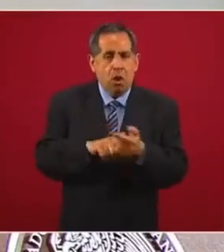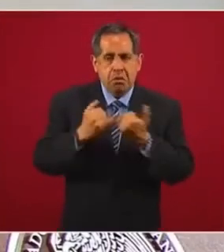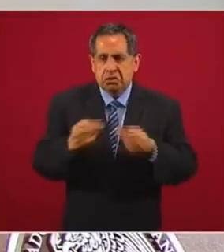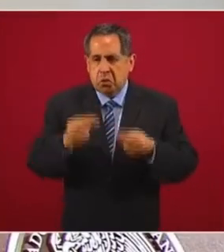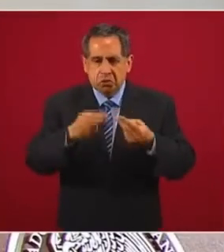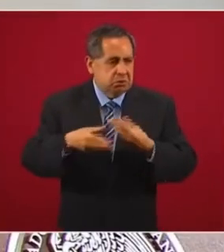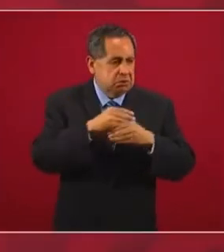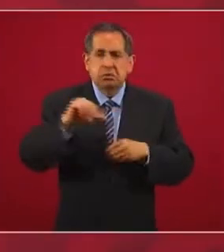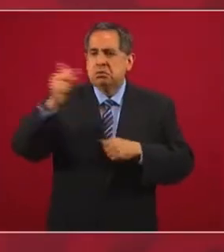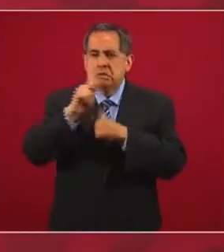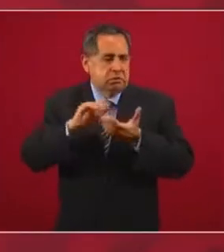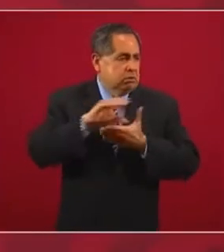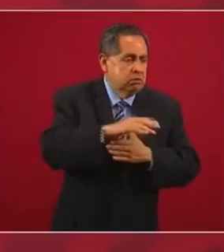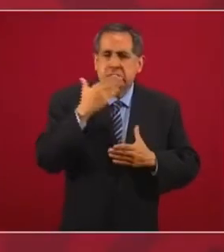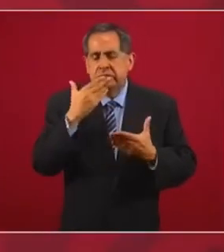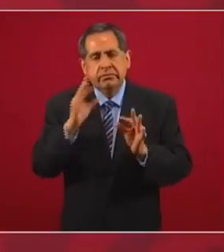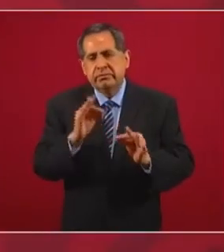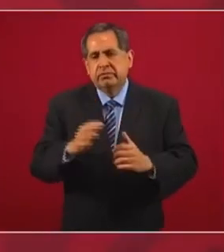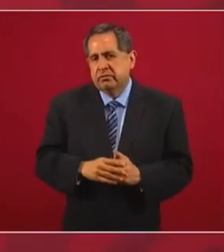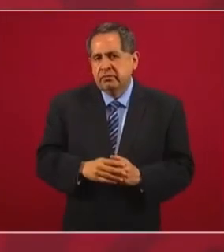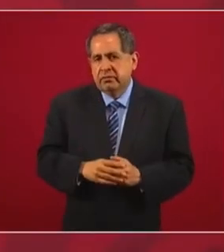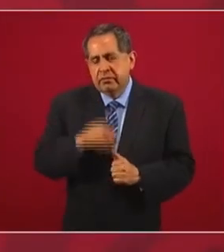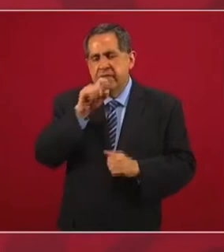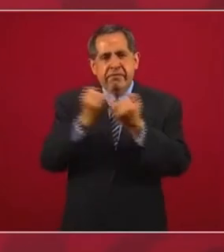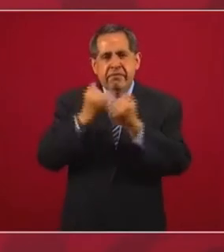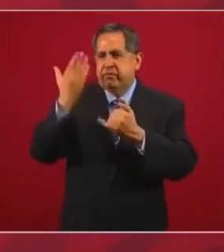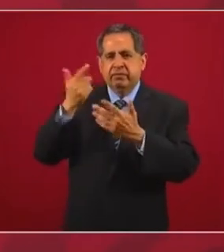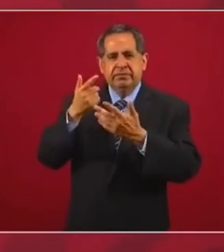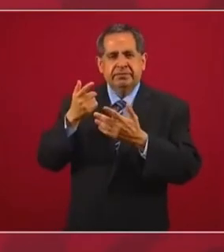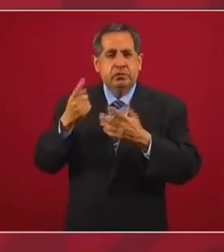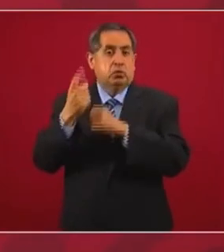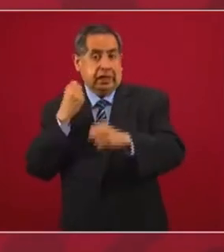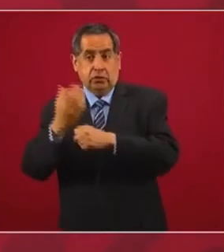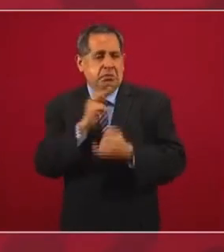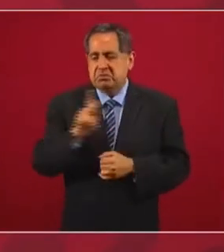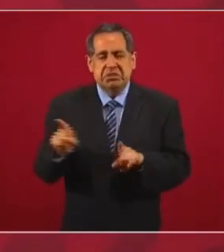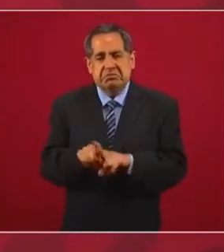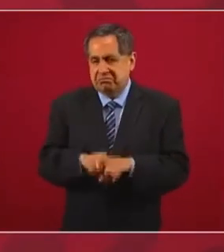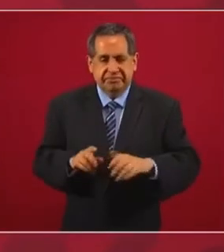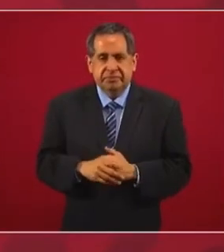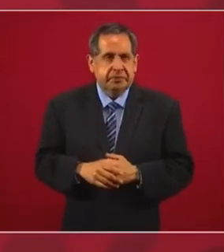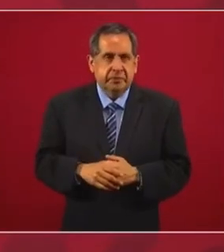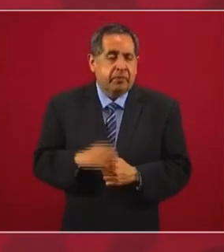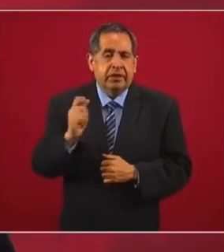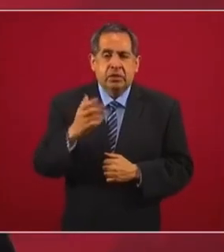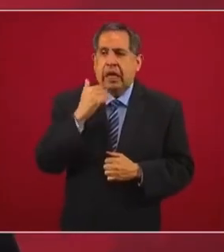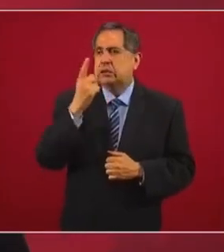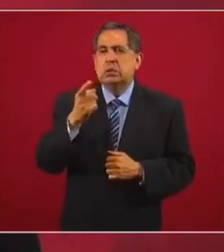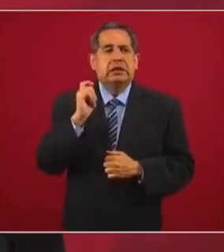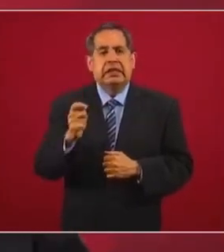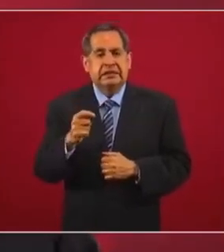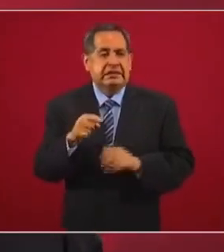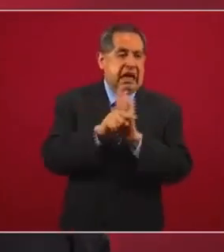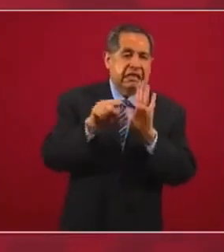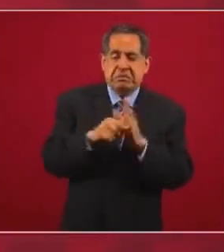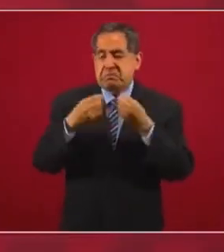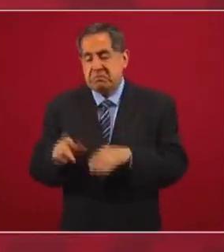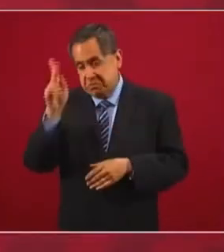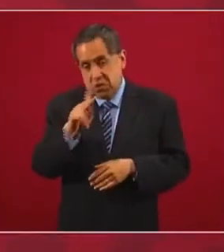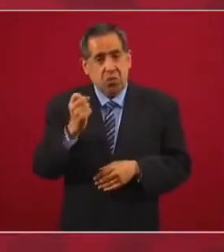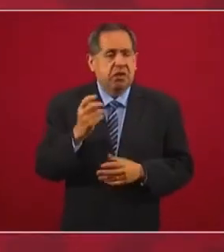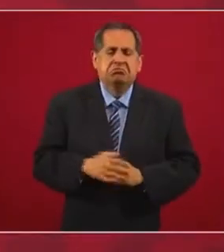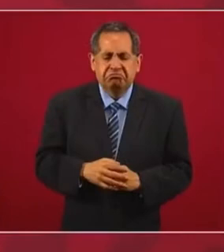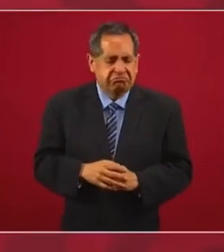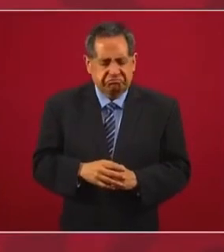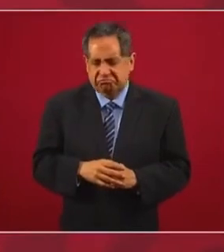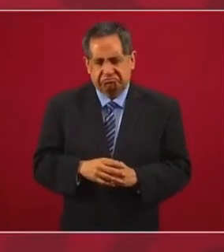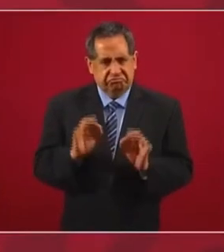anterior. Es decir, lo mismo que el año pasado. No hubo un efecto negativo. Se dieron